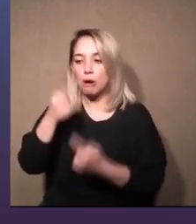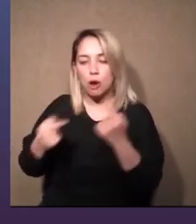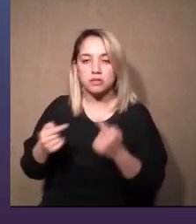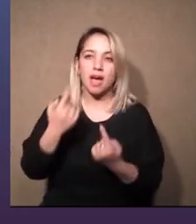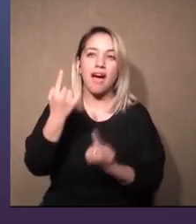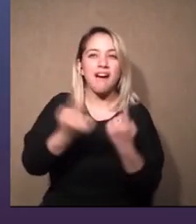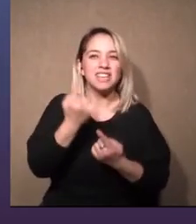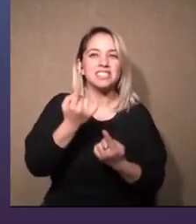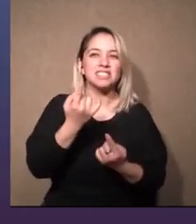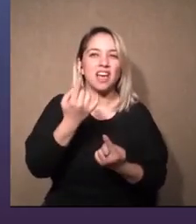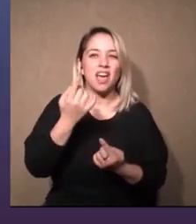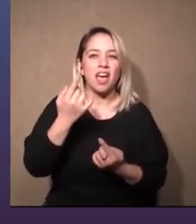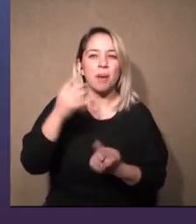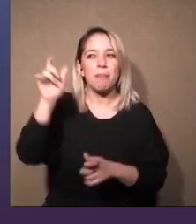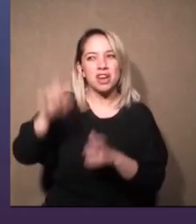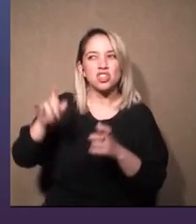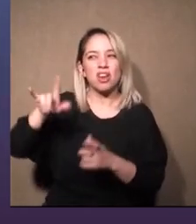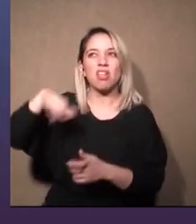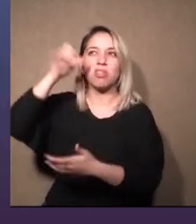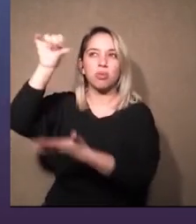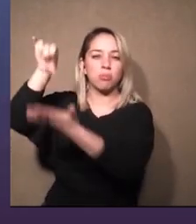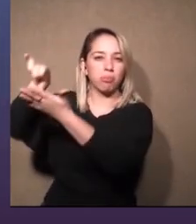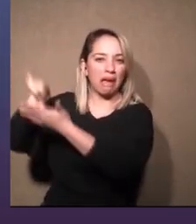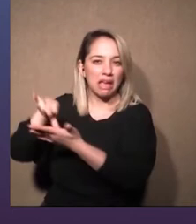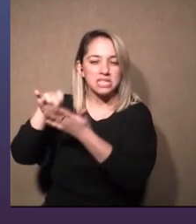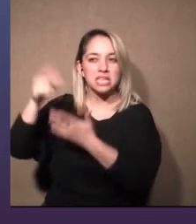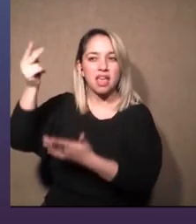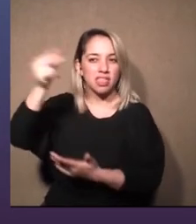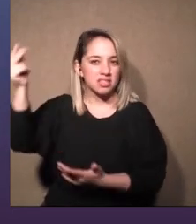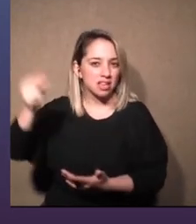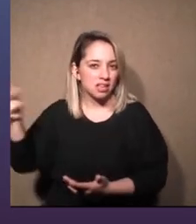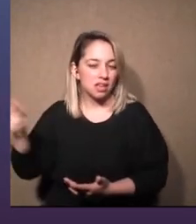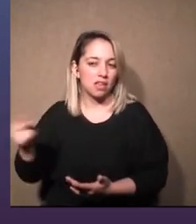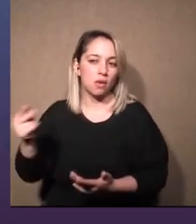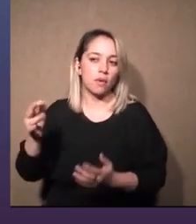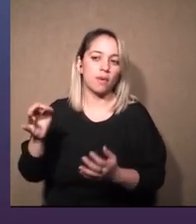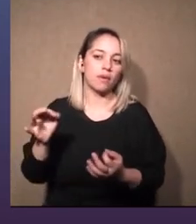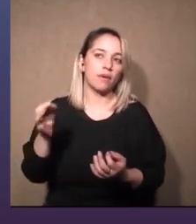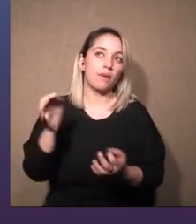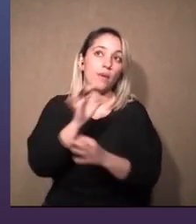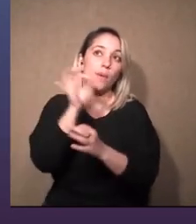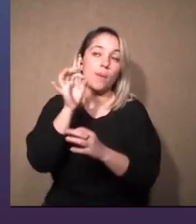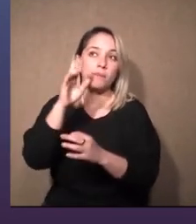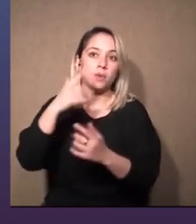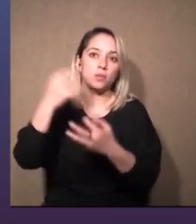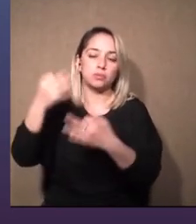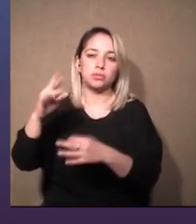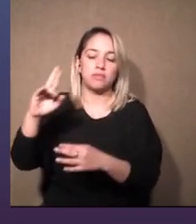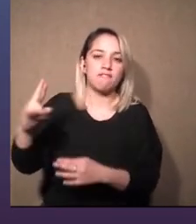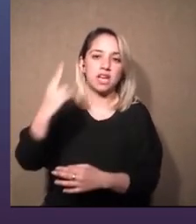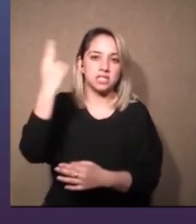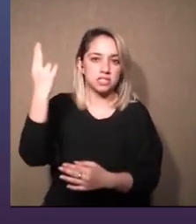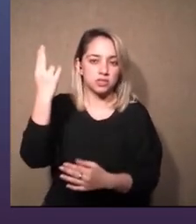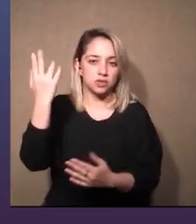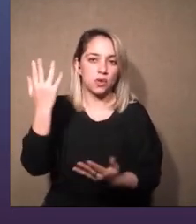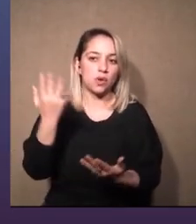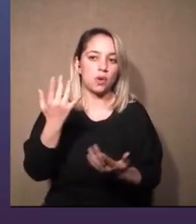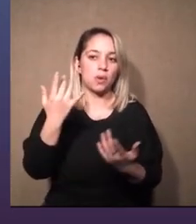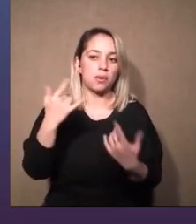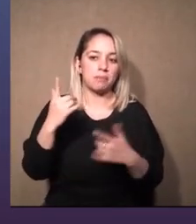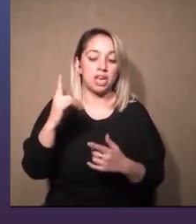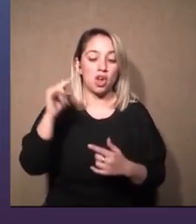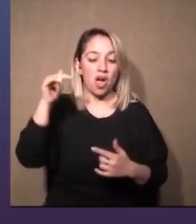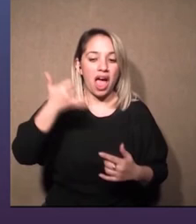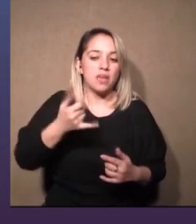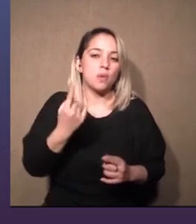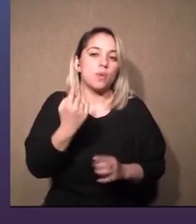diseñadores extranjeros o compuestas que el diseñador es fallecido y tenés una persona que es